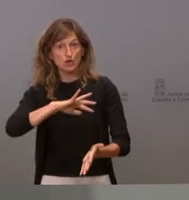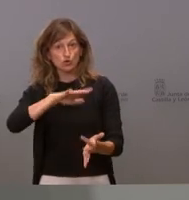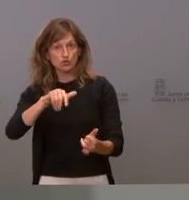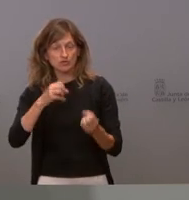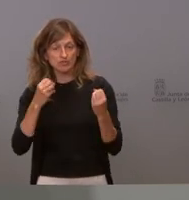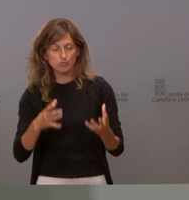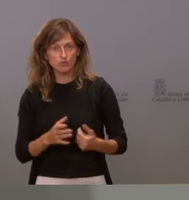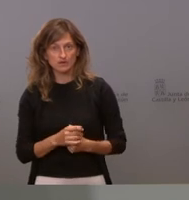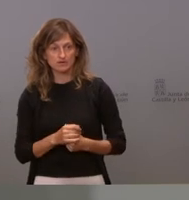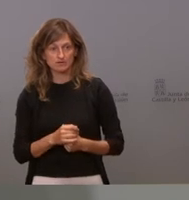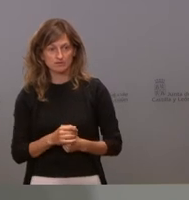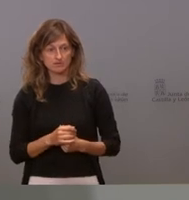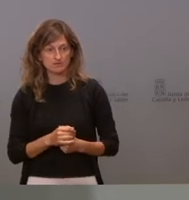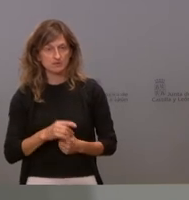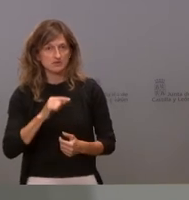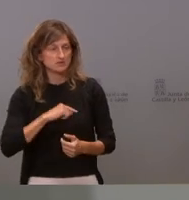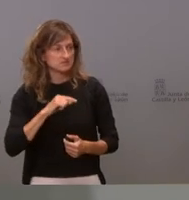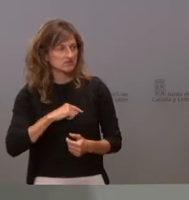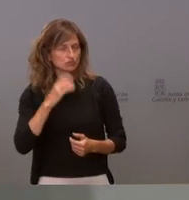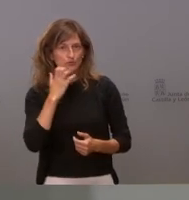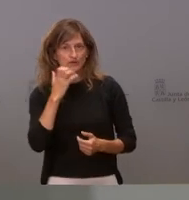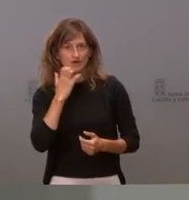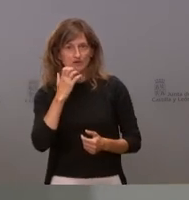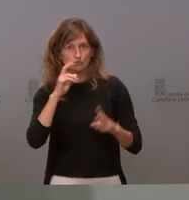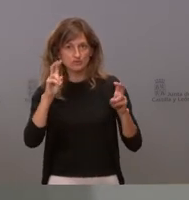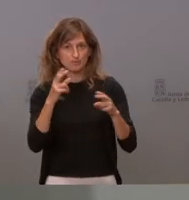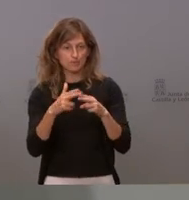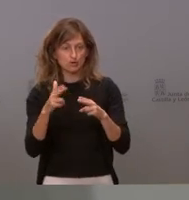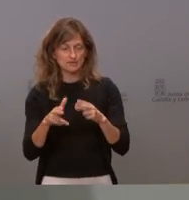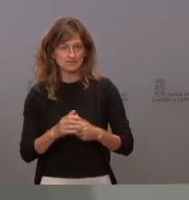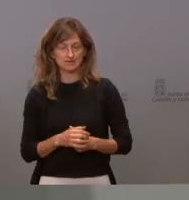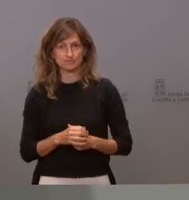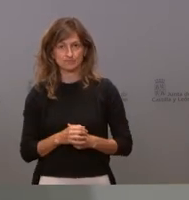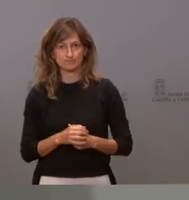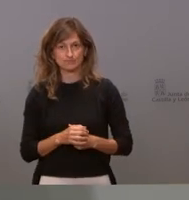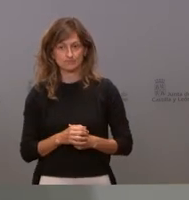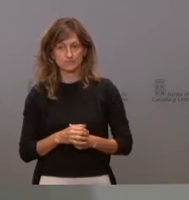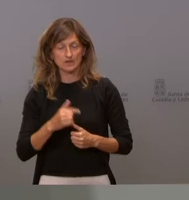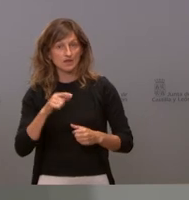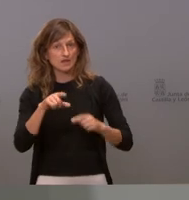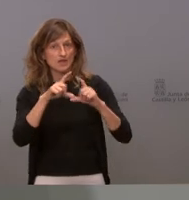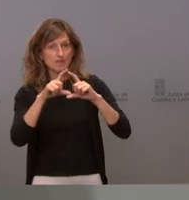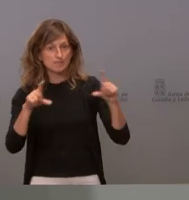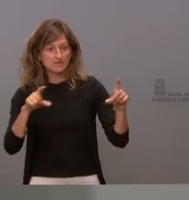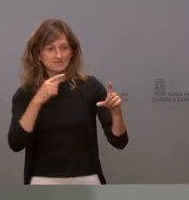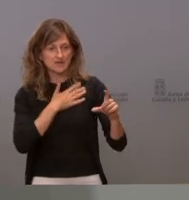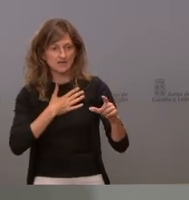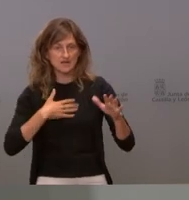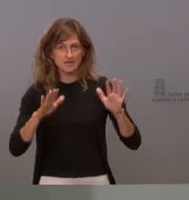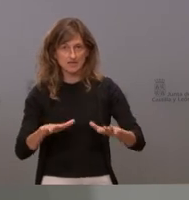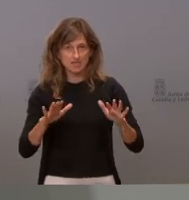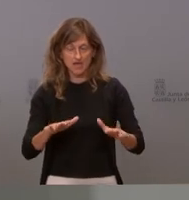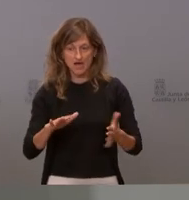perdónenme yo cada día me encuentro más extraño en esto de la política pero cuando una empresa manifiesta su intención de quedarse los